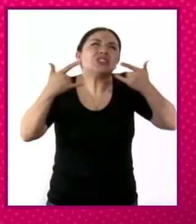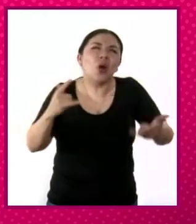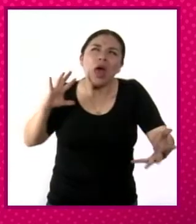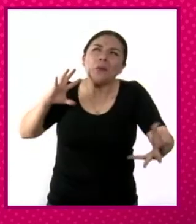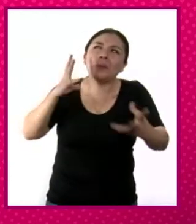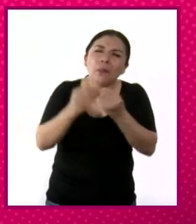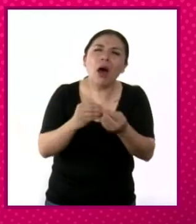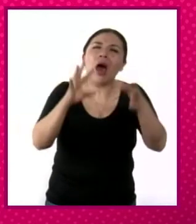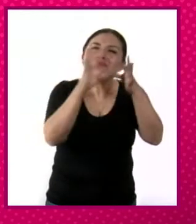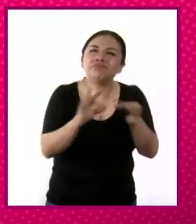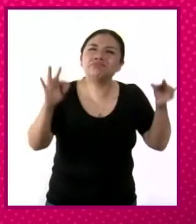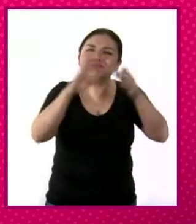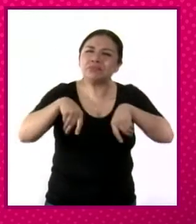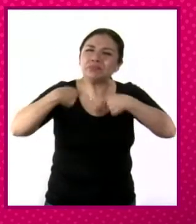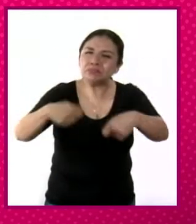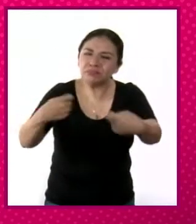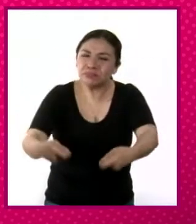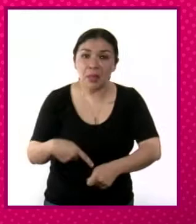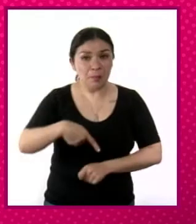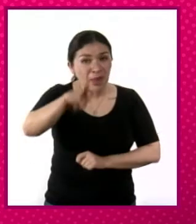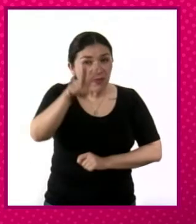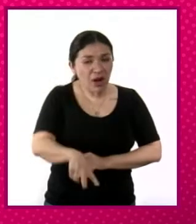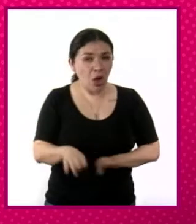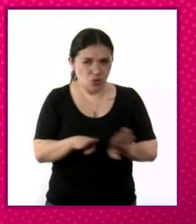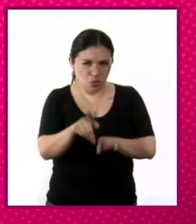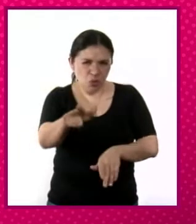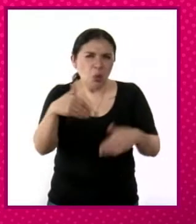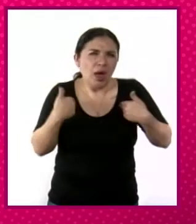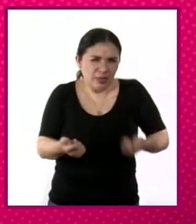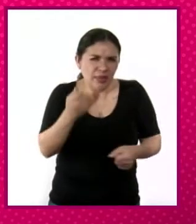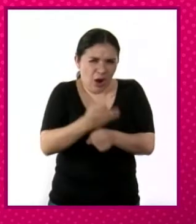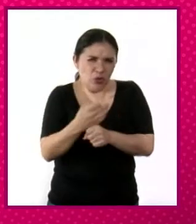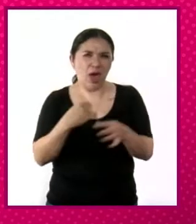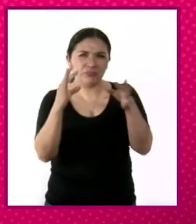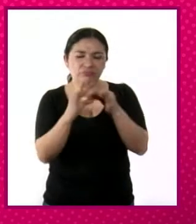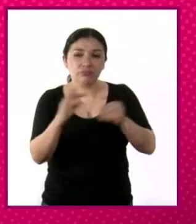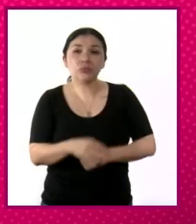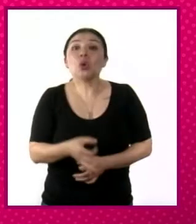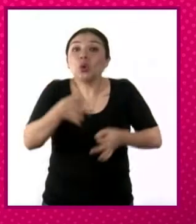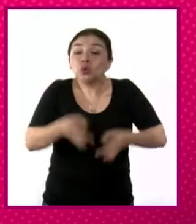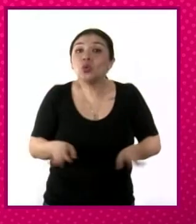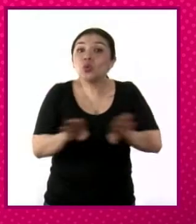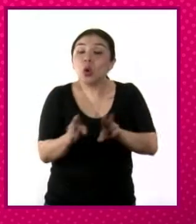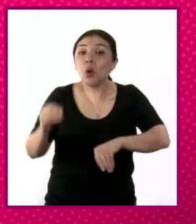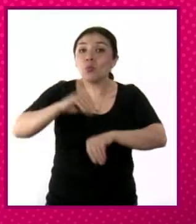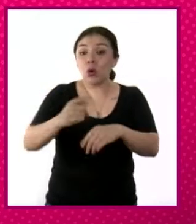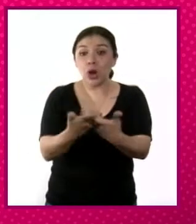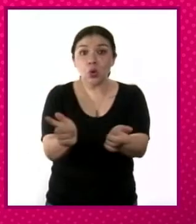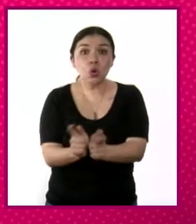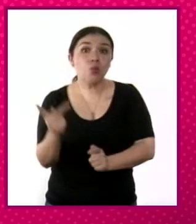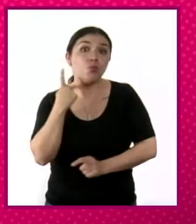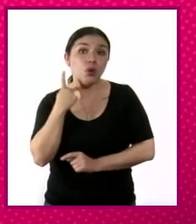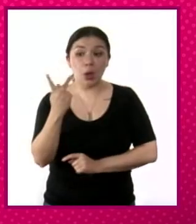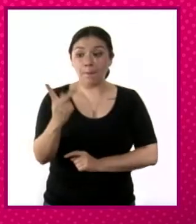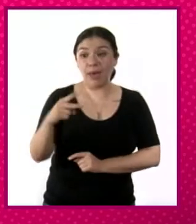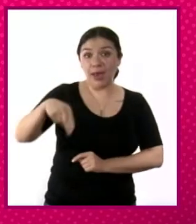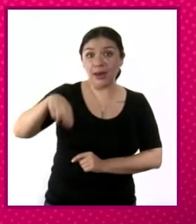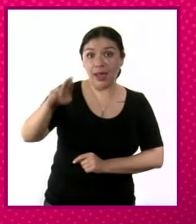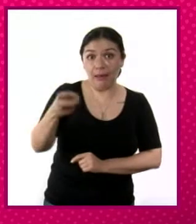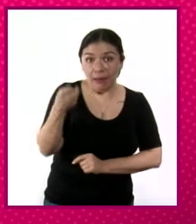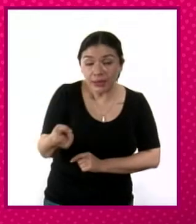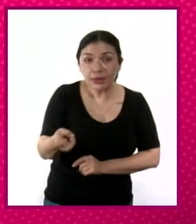años, porque sin duda alguna, como acabamos de señalar, la formación del Partido Nacional Revolucionario